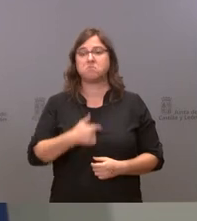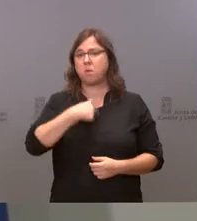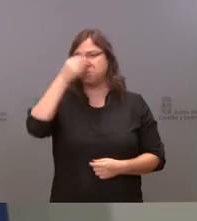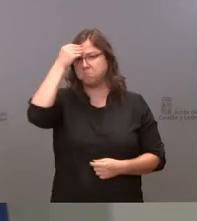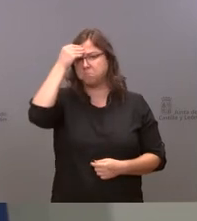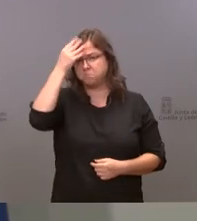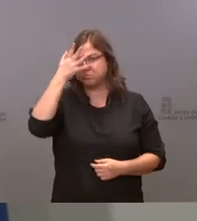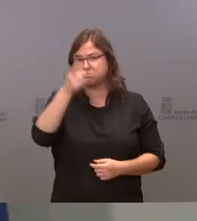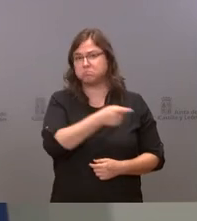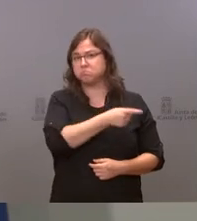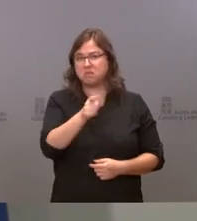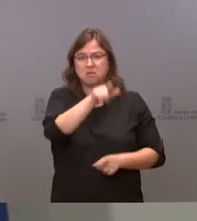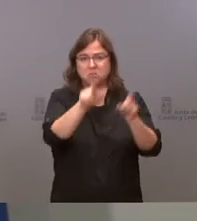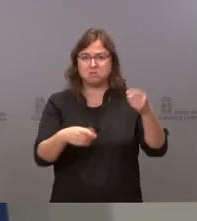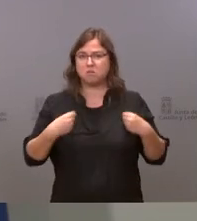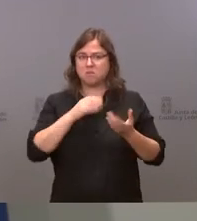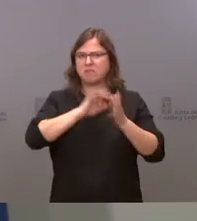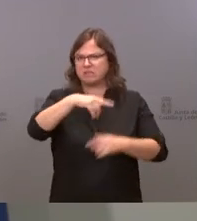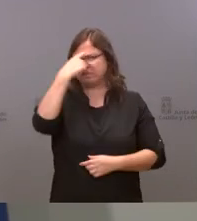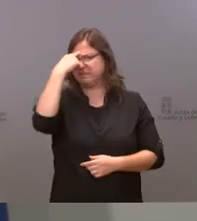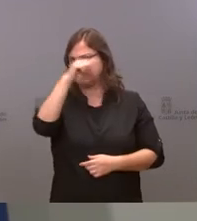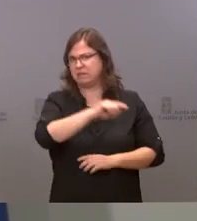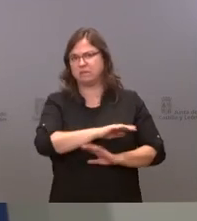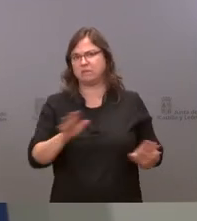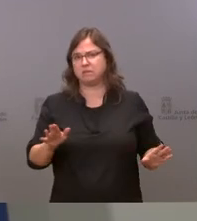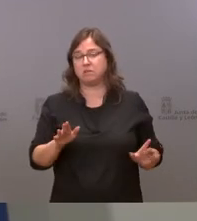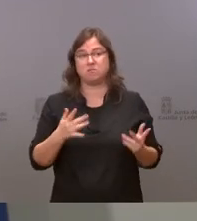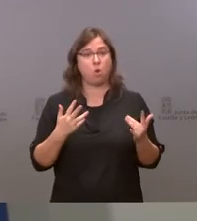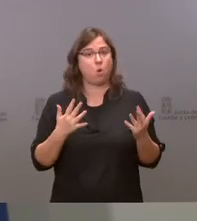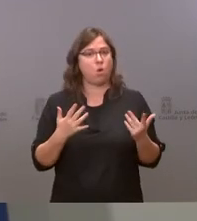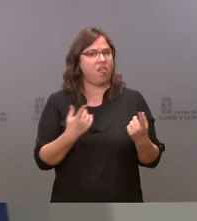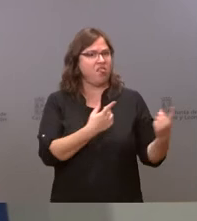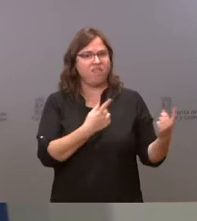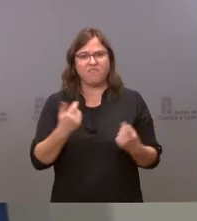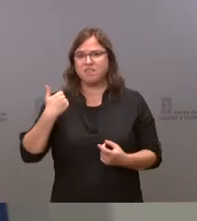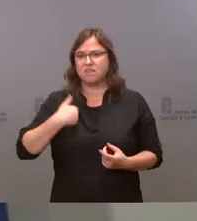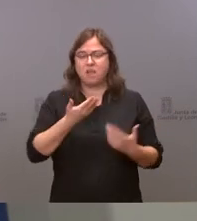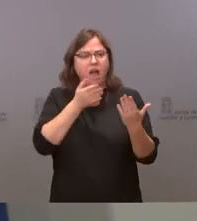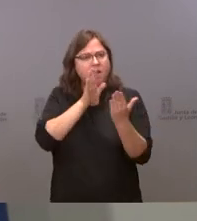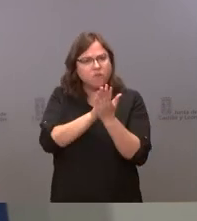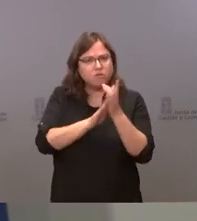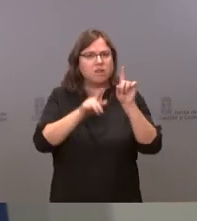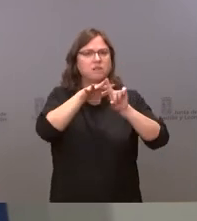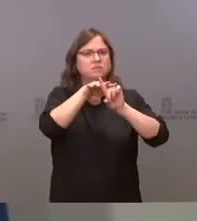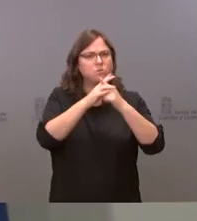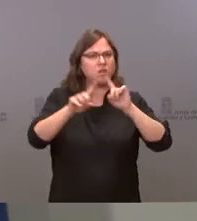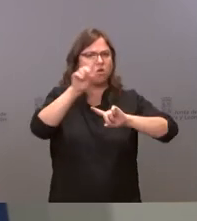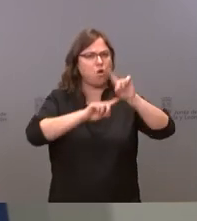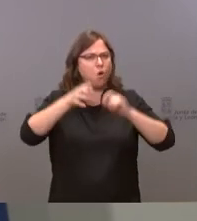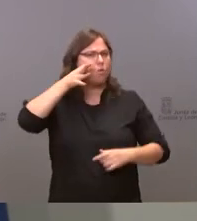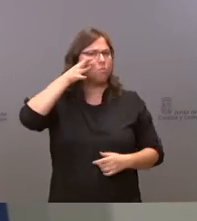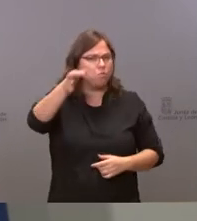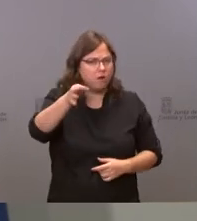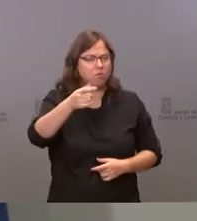que todos los ciudadanos de la comunidad son conscientes ya de la urgente necesidad de afrontar este problema se ha dicho por oral se ha dicho por